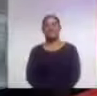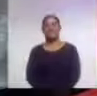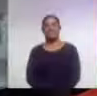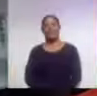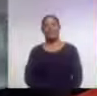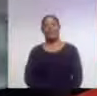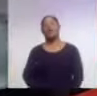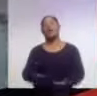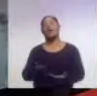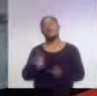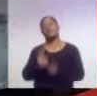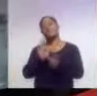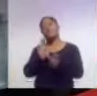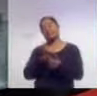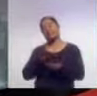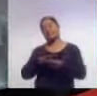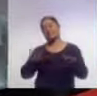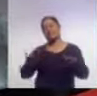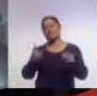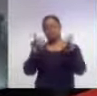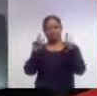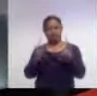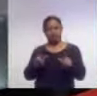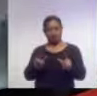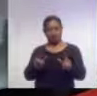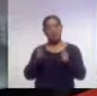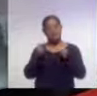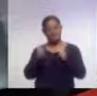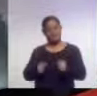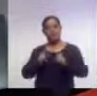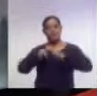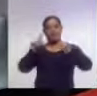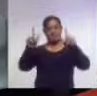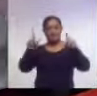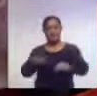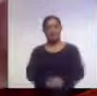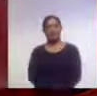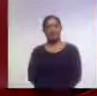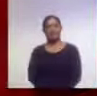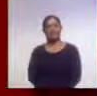Le presentamos a continuación las breves de la seguridad en Tlaxcala.